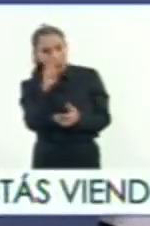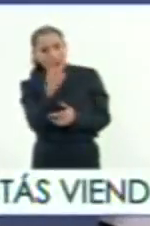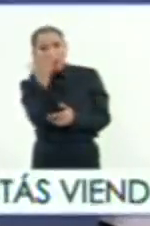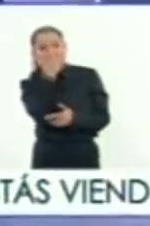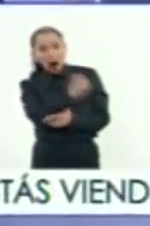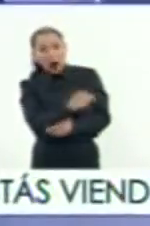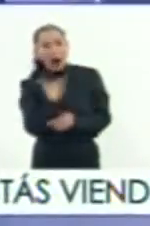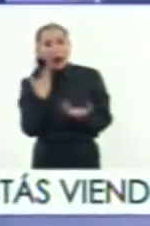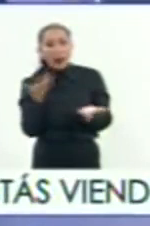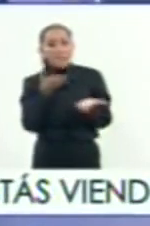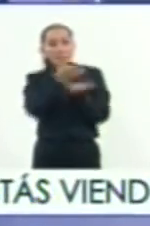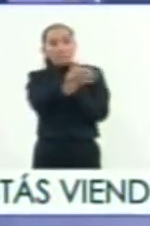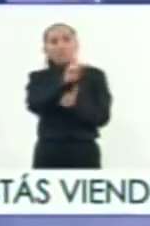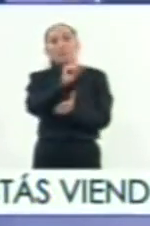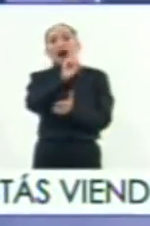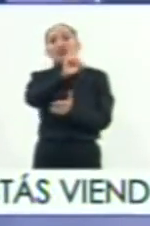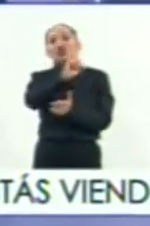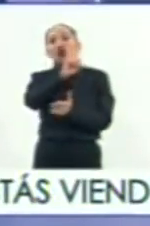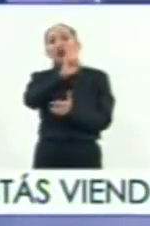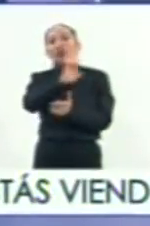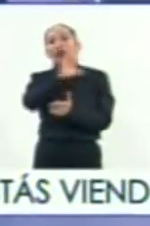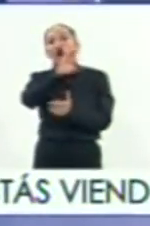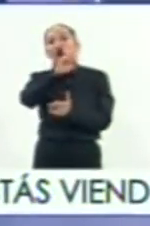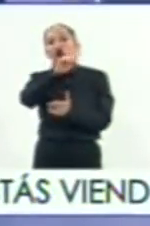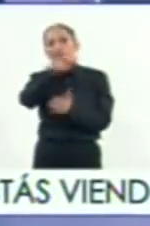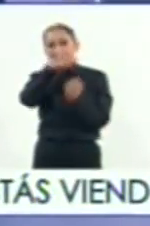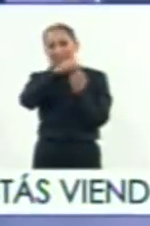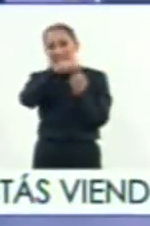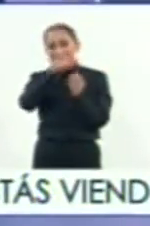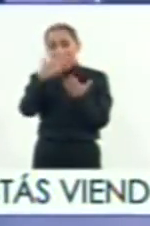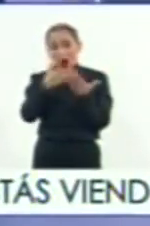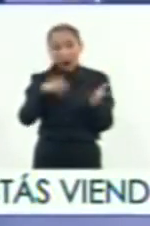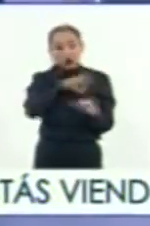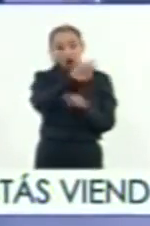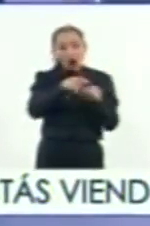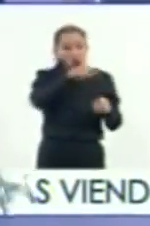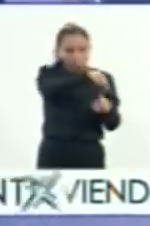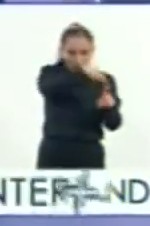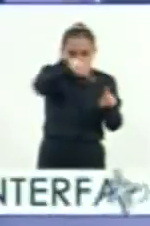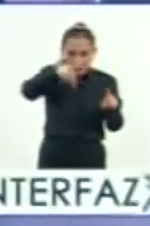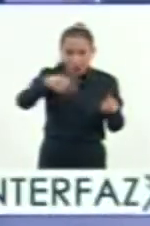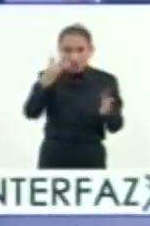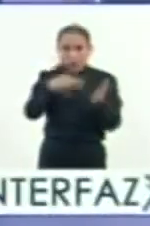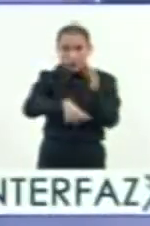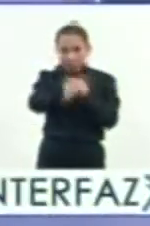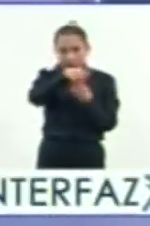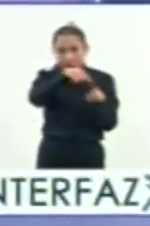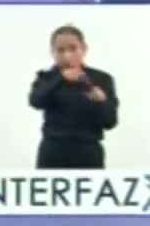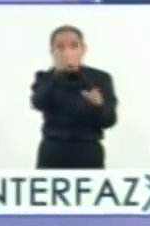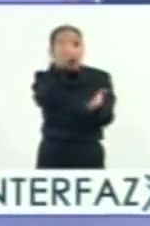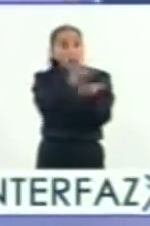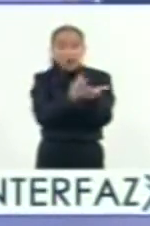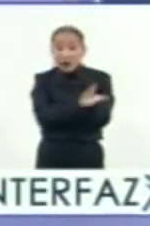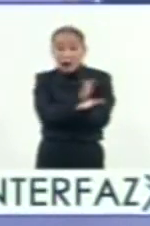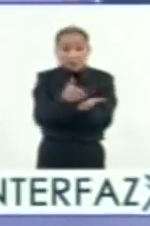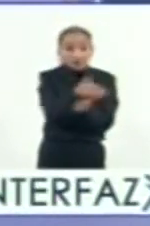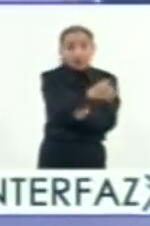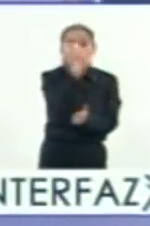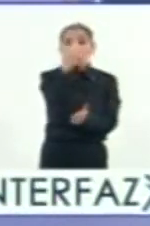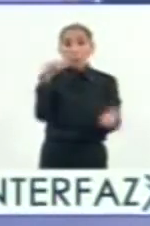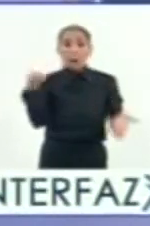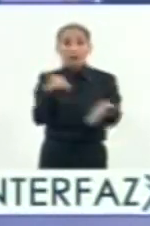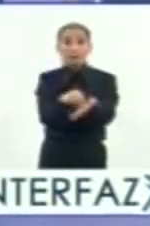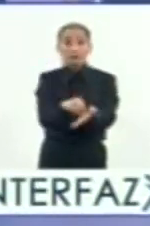que es Paso de Cortés, porque toda la ruta que conmemoramos ahora en 2019 es la única que lleva su nombre,